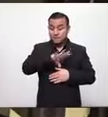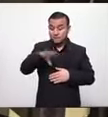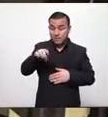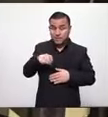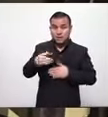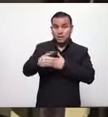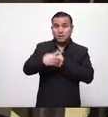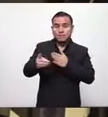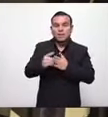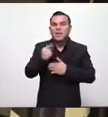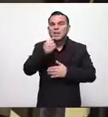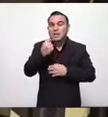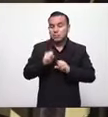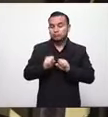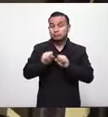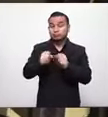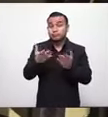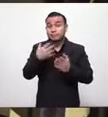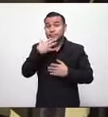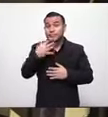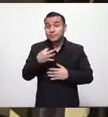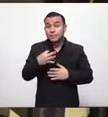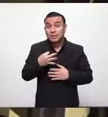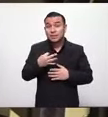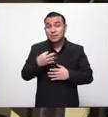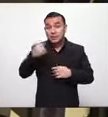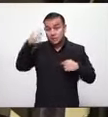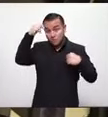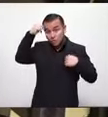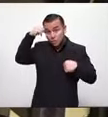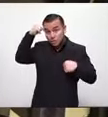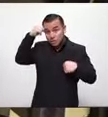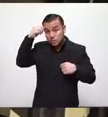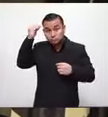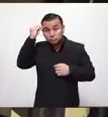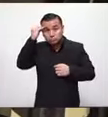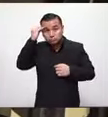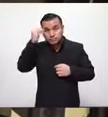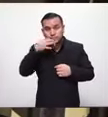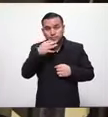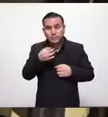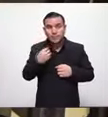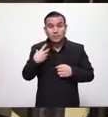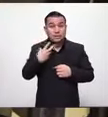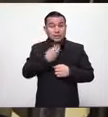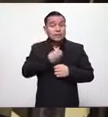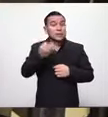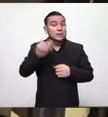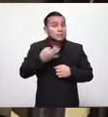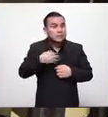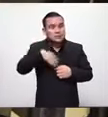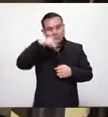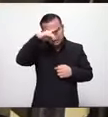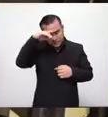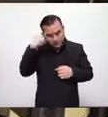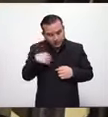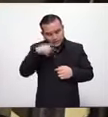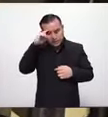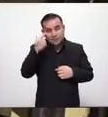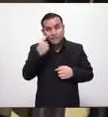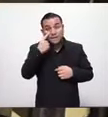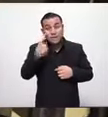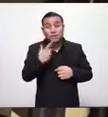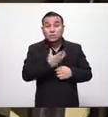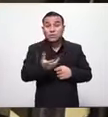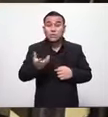me pregunto me va a remonder la conciencia ya escuché esos minutos de silencio y estoy viendo que no